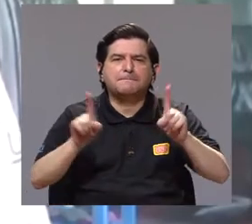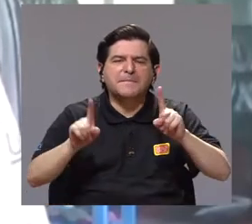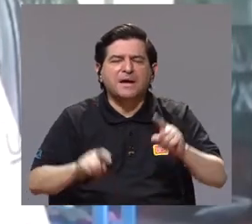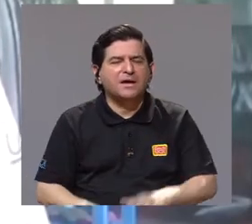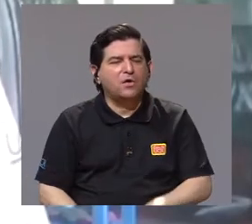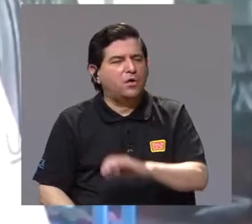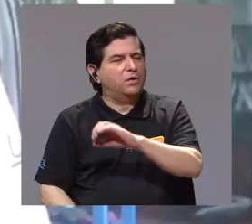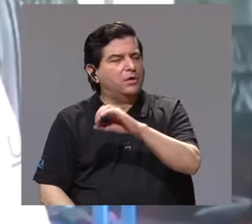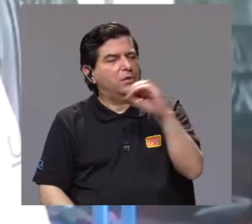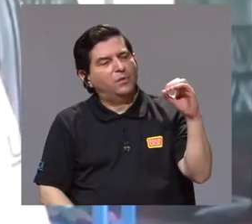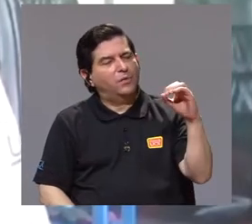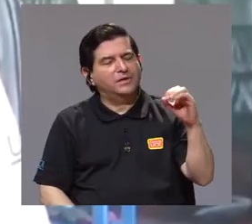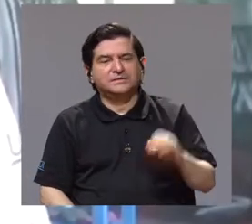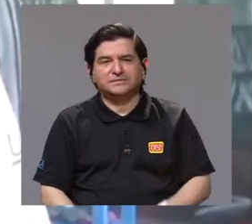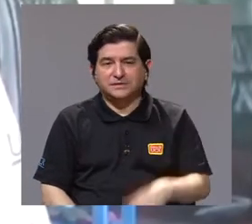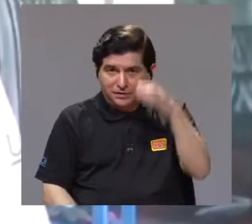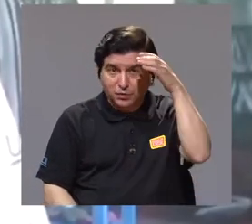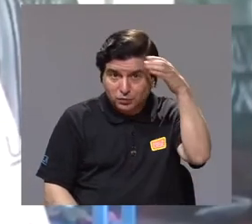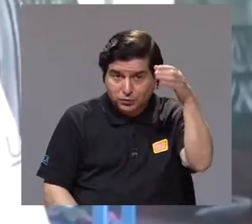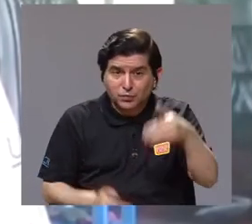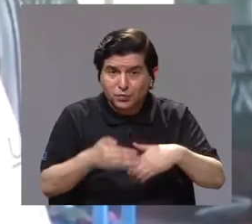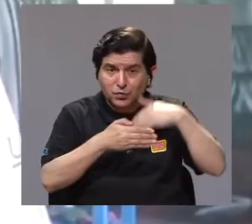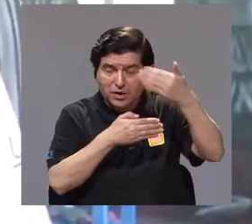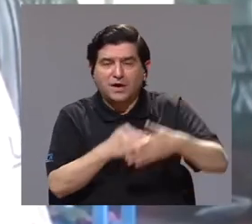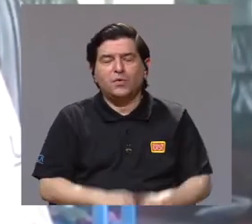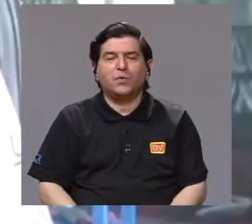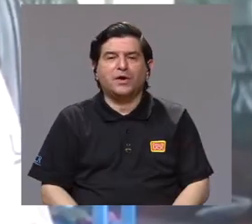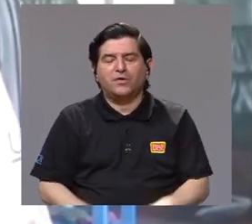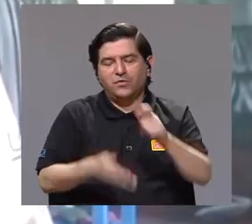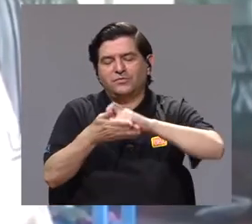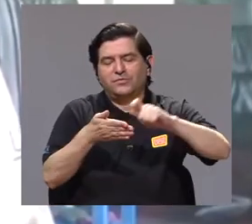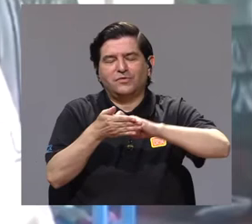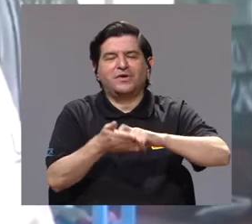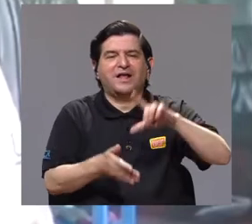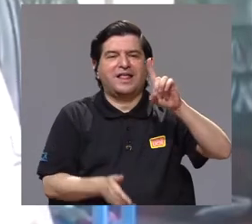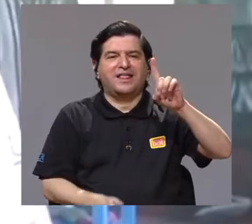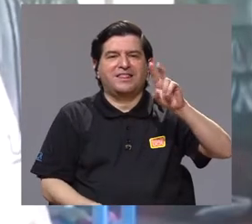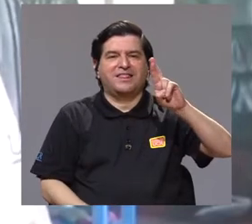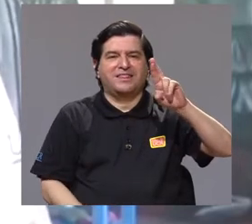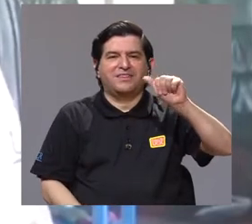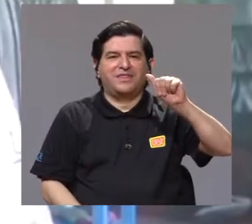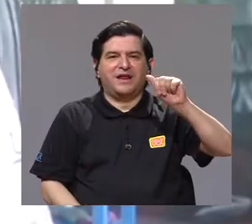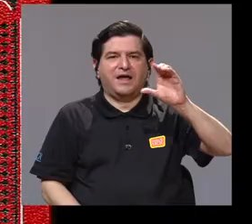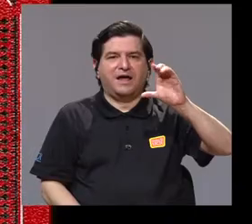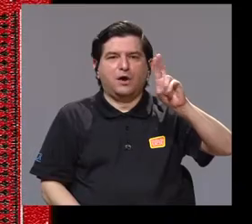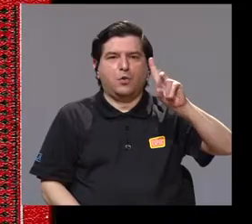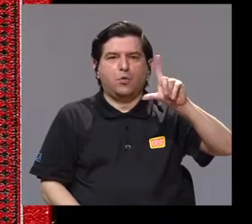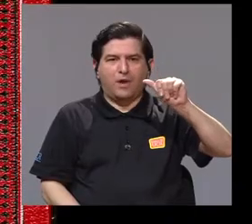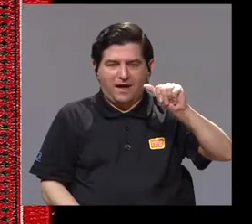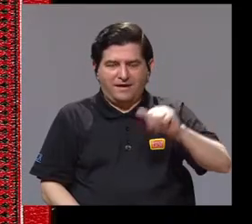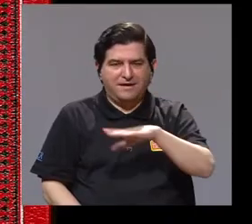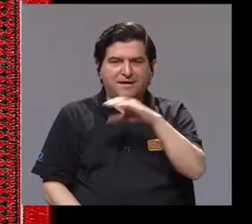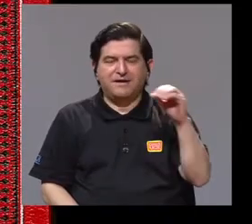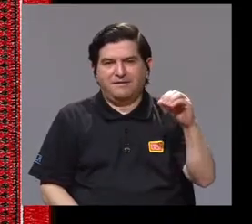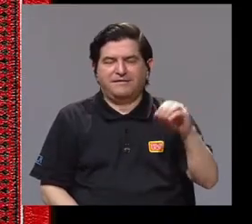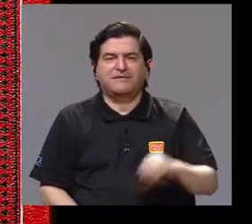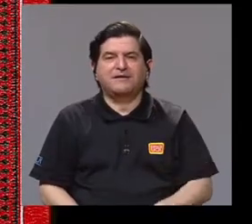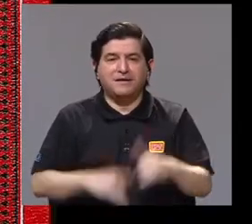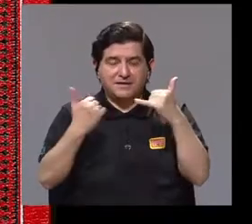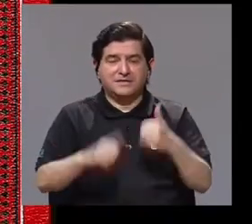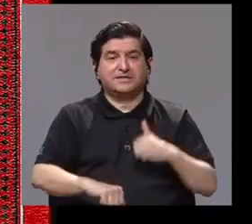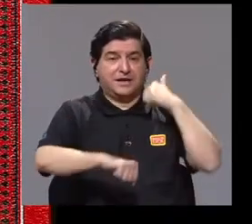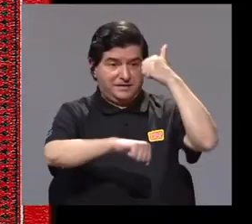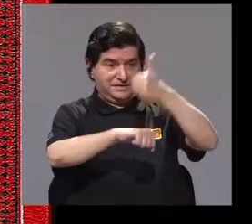pero en la cultura occidental, después de la novela de Drácula y sobre todo en